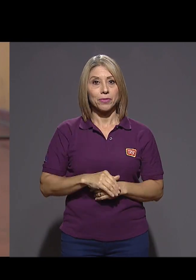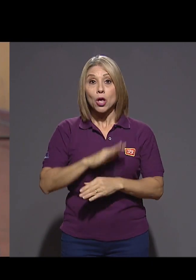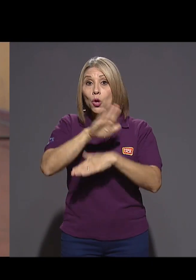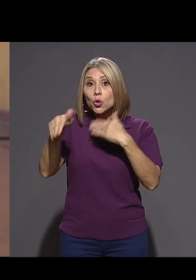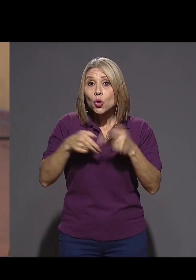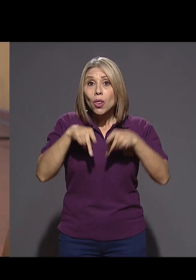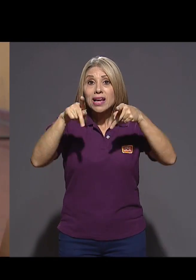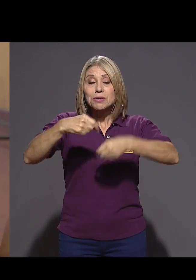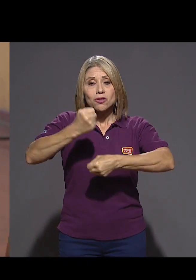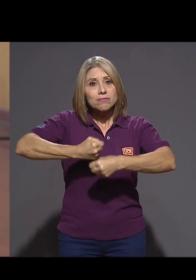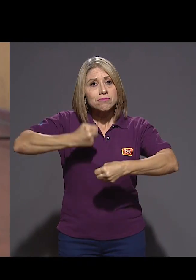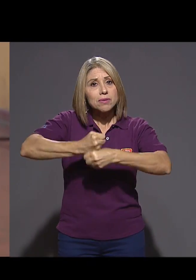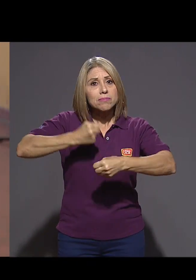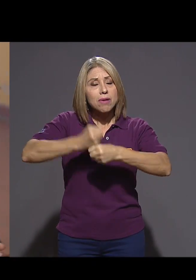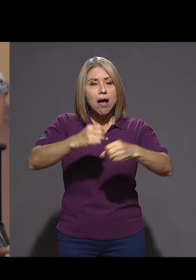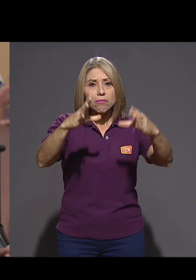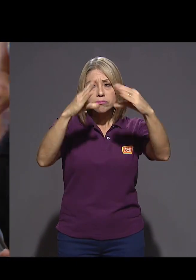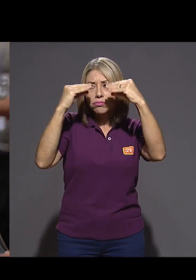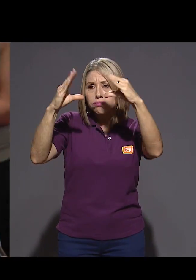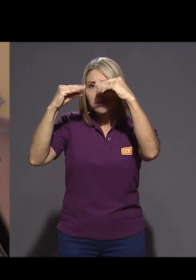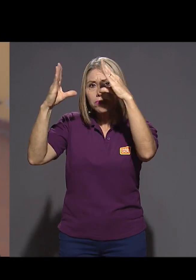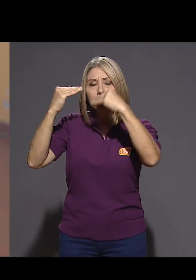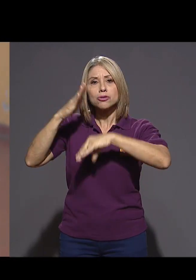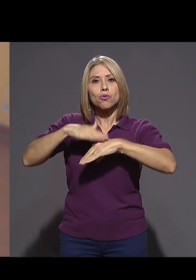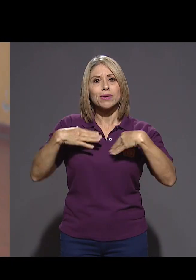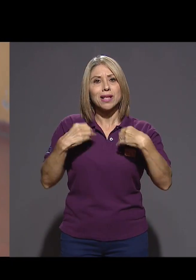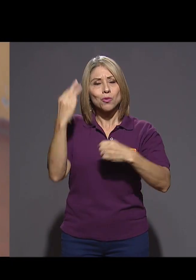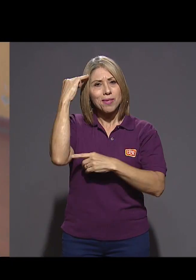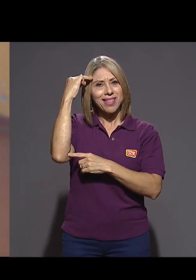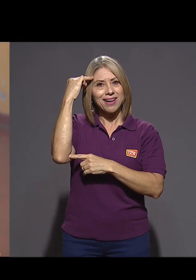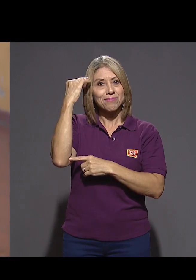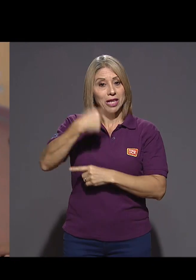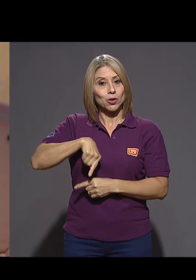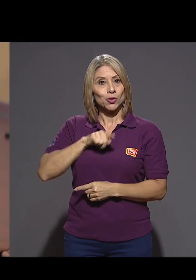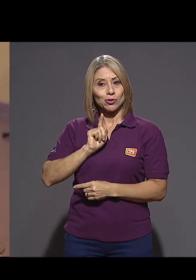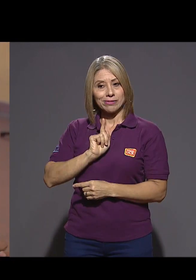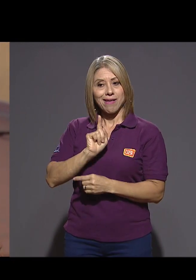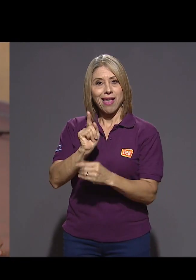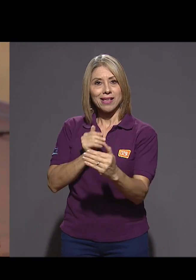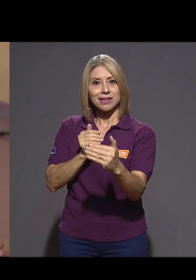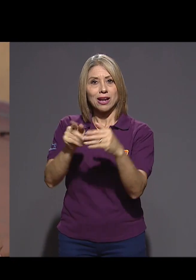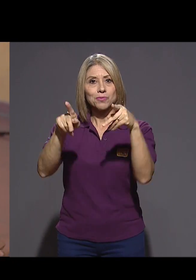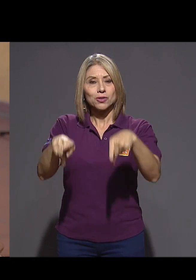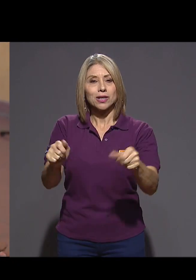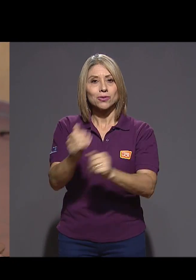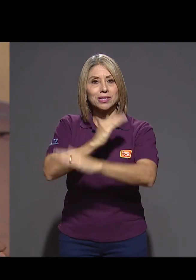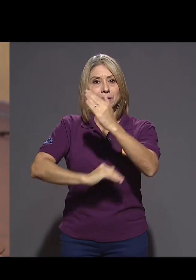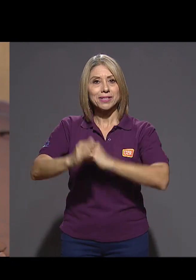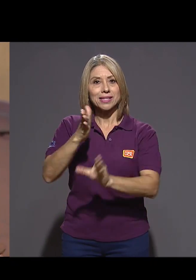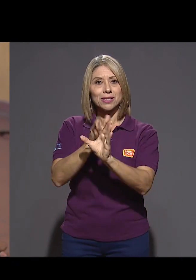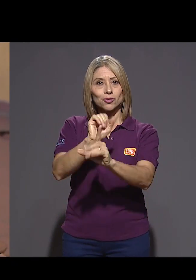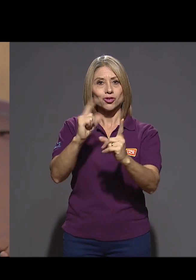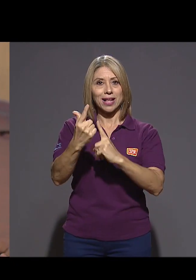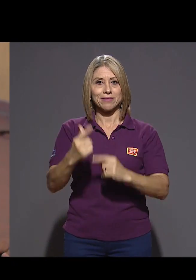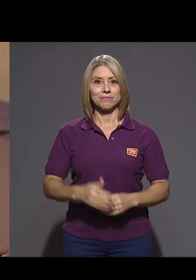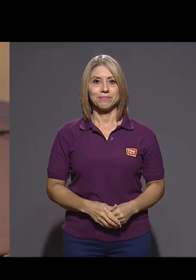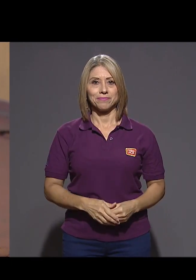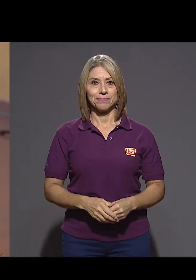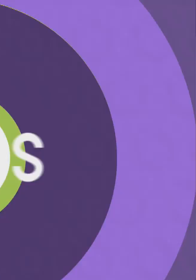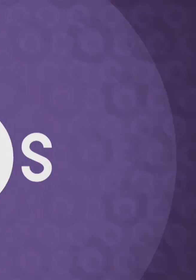Es tarea de todas las personas informarnos sobre la salud mental y acercarnos a las personas con discapacidad psicosocial.